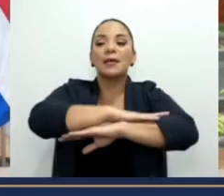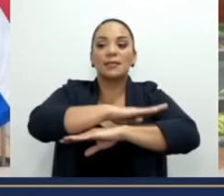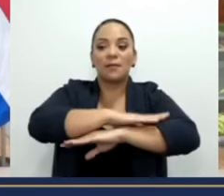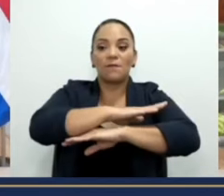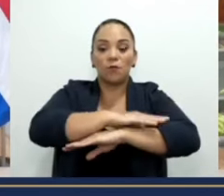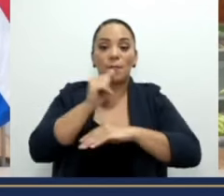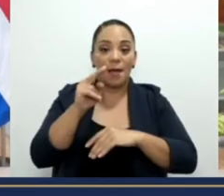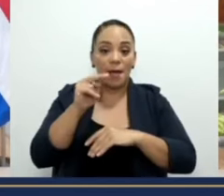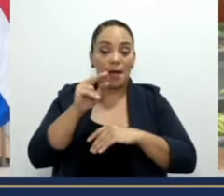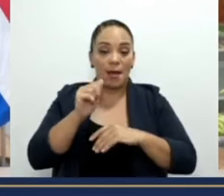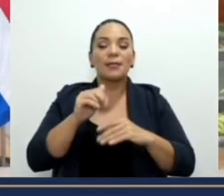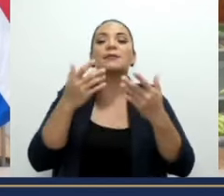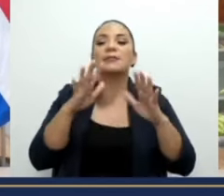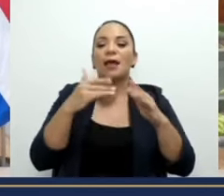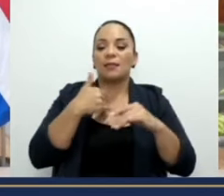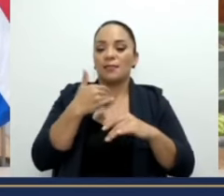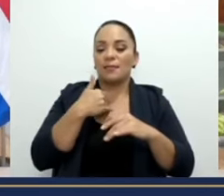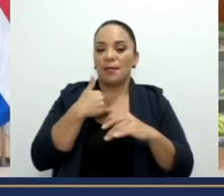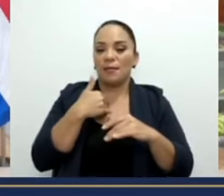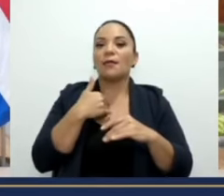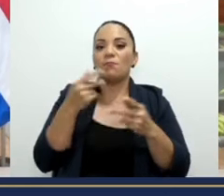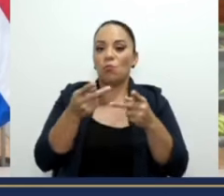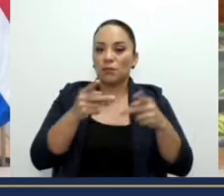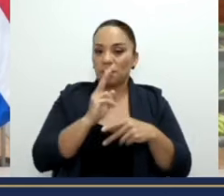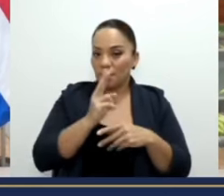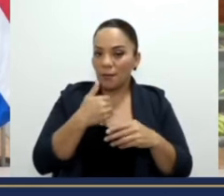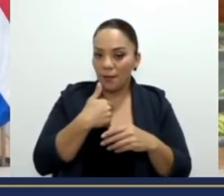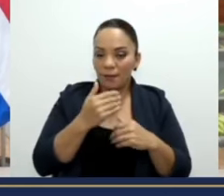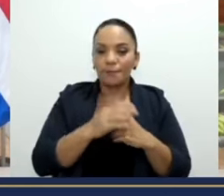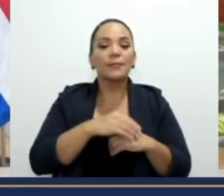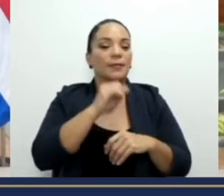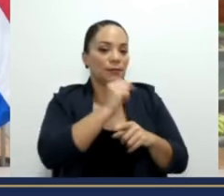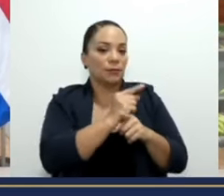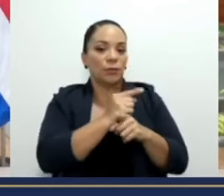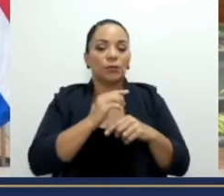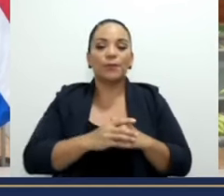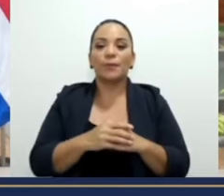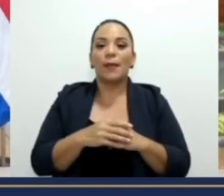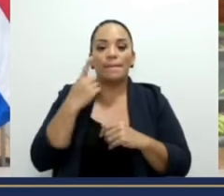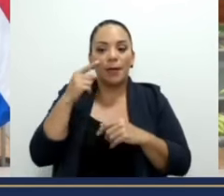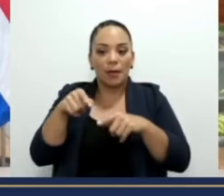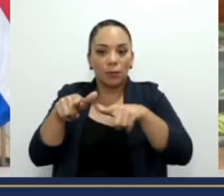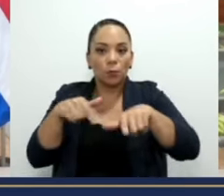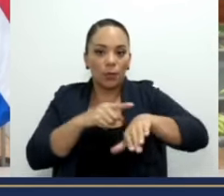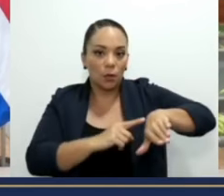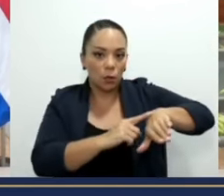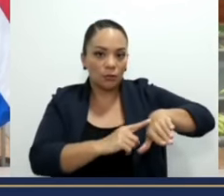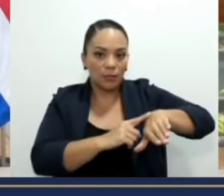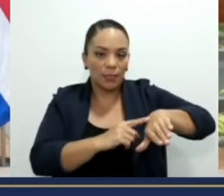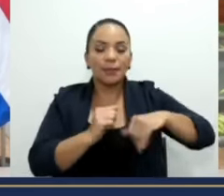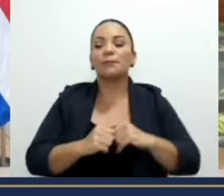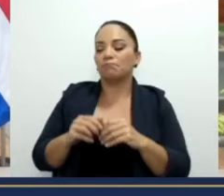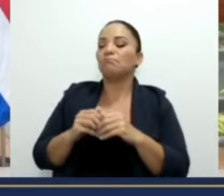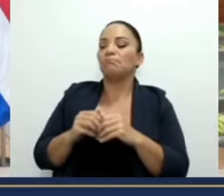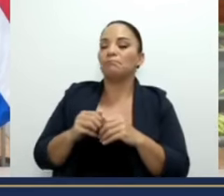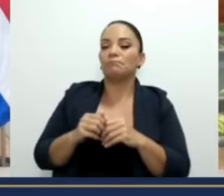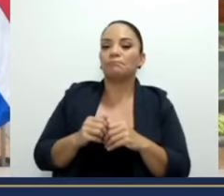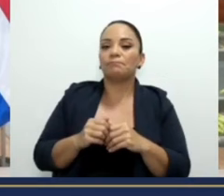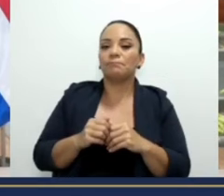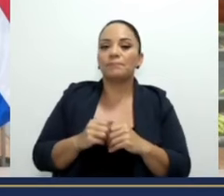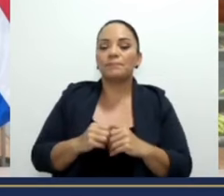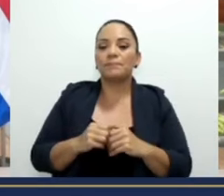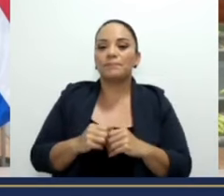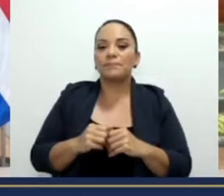ya tiene puestos disponibles, ¿verdad? Sí, señor. estos momentos, para esa zona. Sin duda. Ok. ¿Y